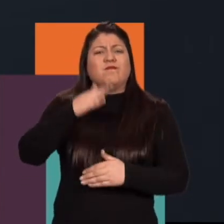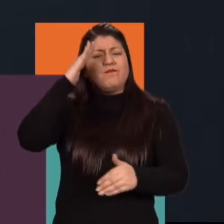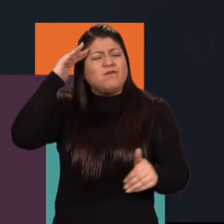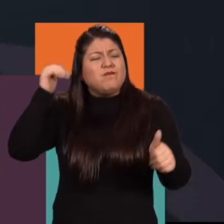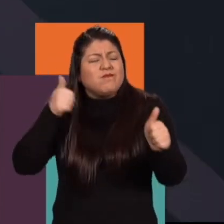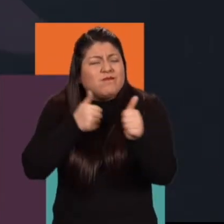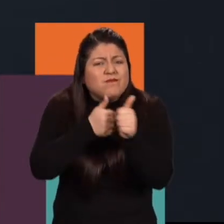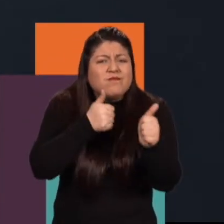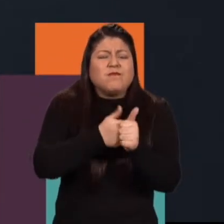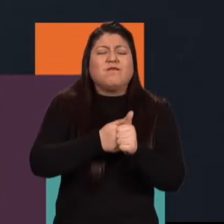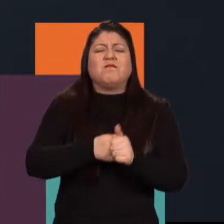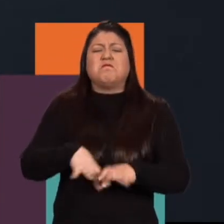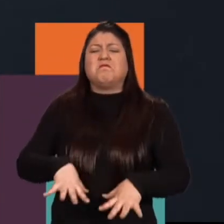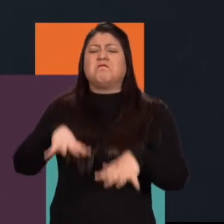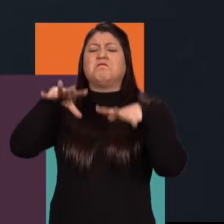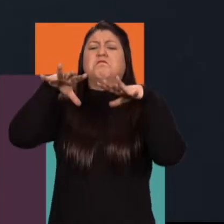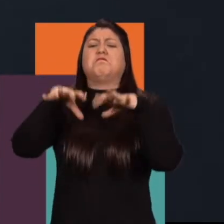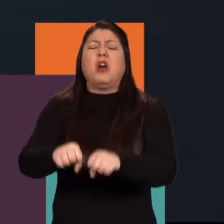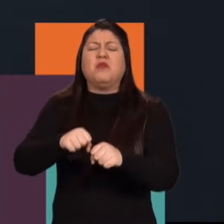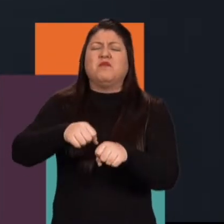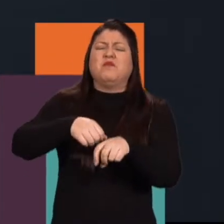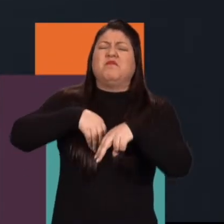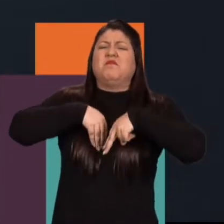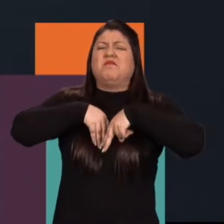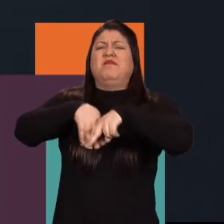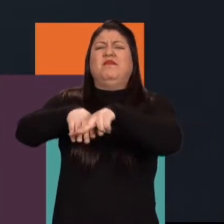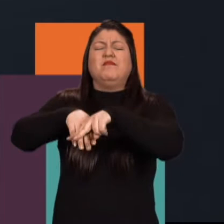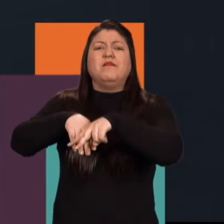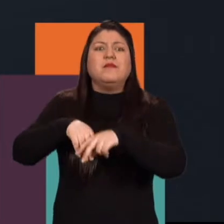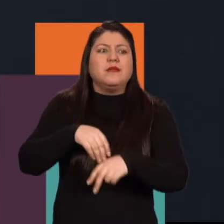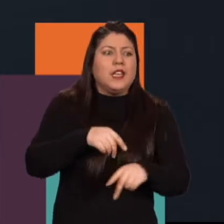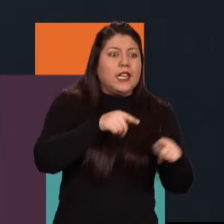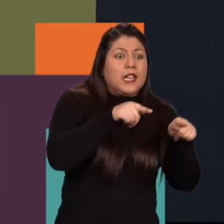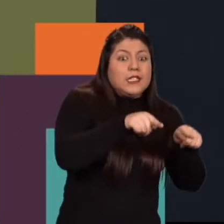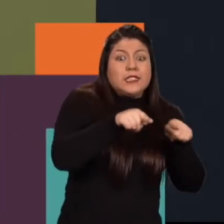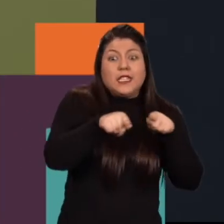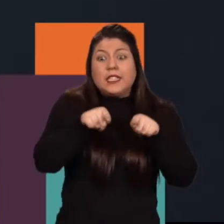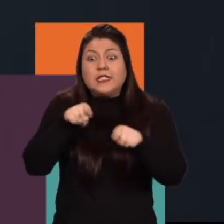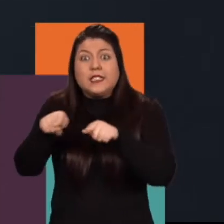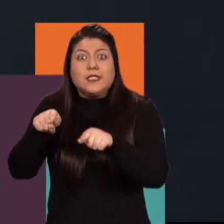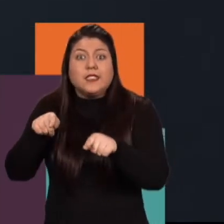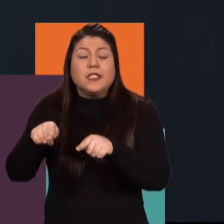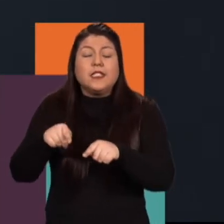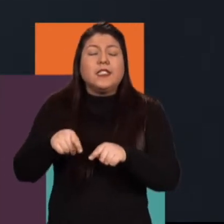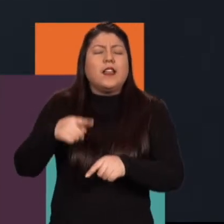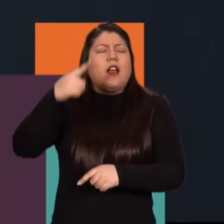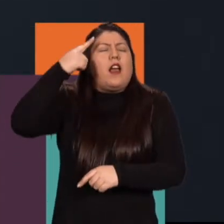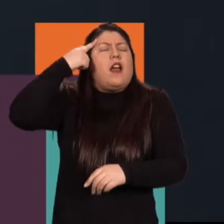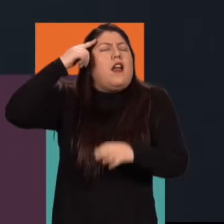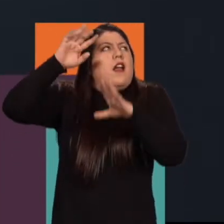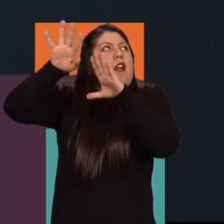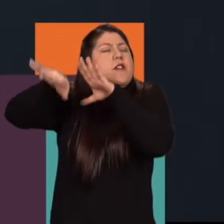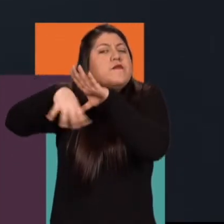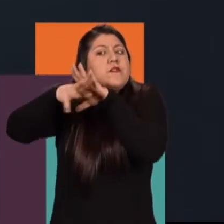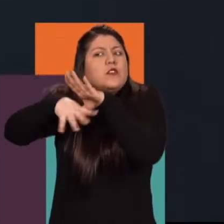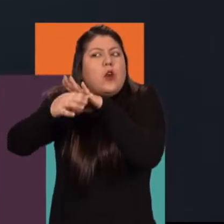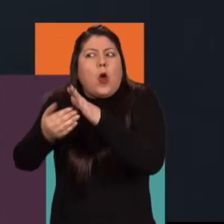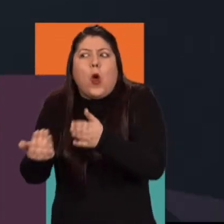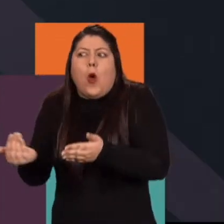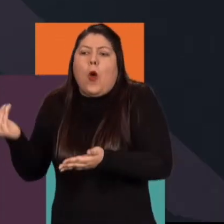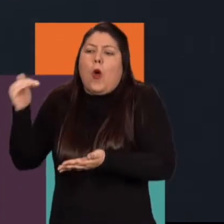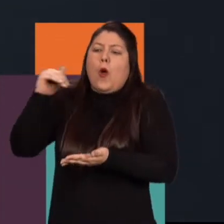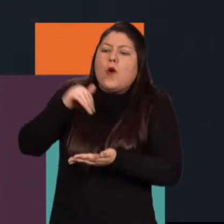paramilitares, acerca del despojo de tierras. Y creo que eso es lo que ha permitido que esta ficción